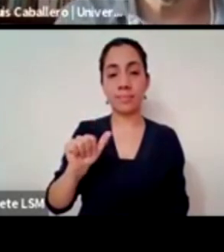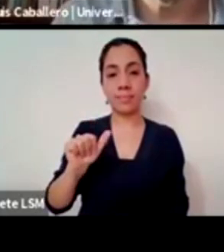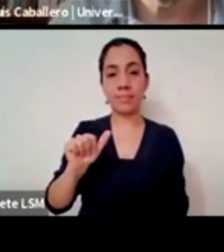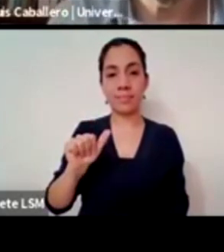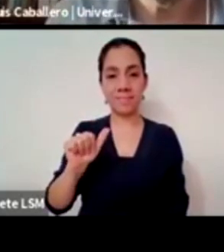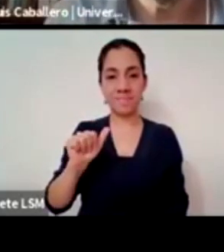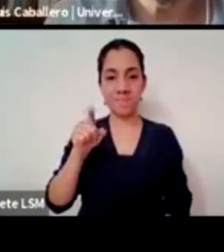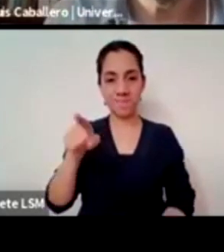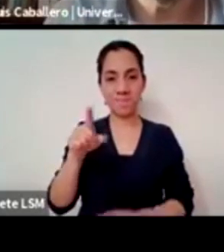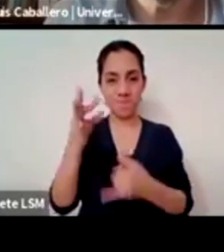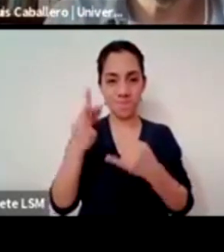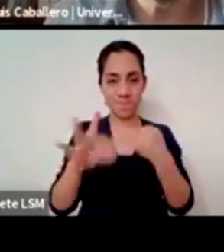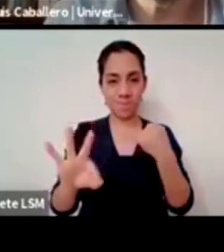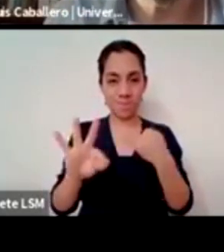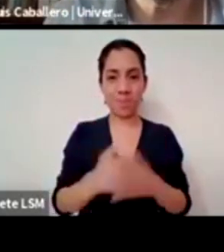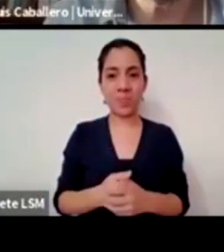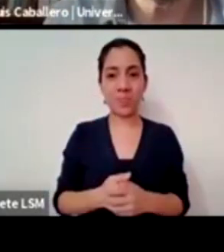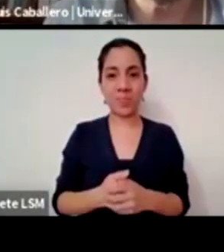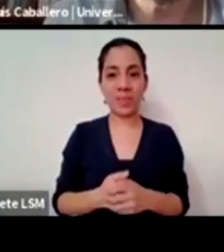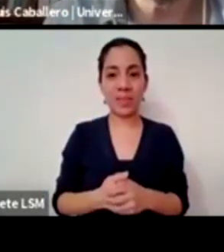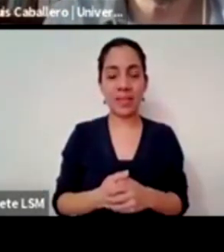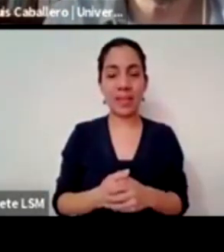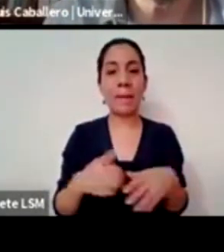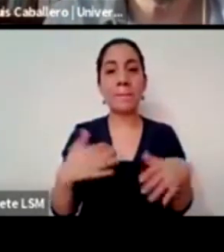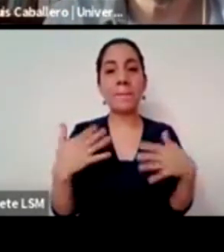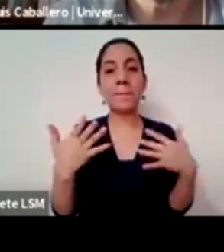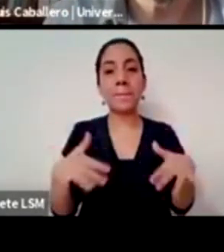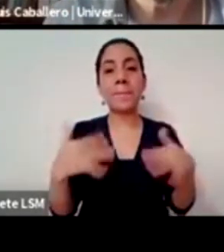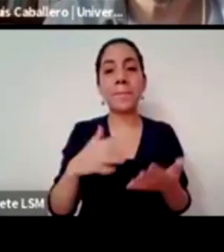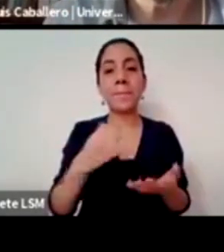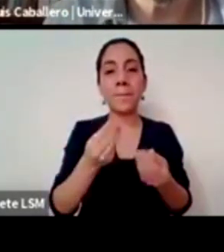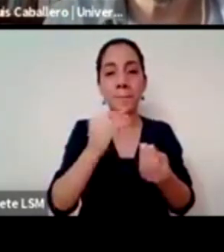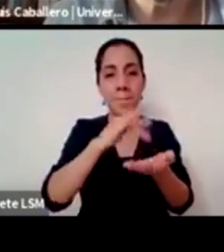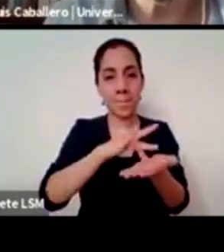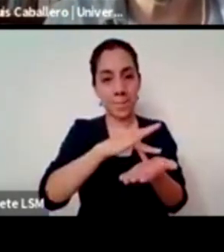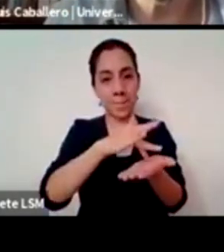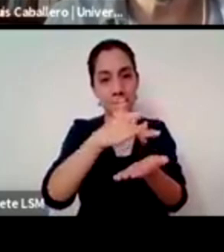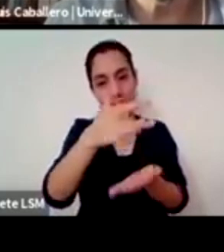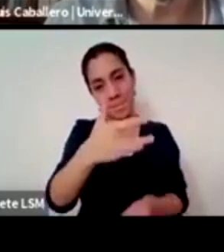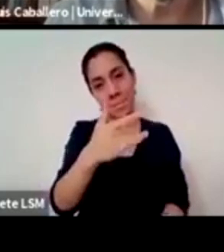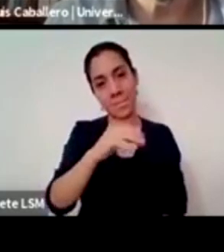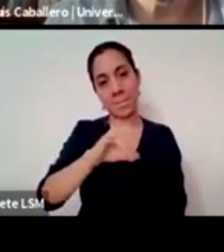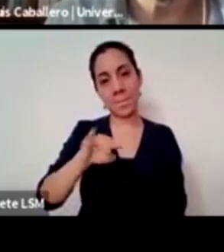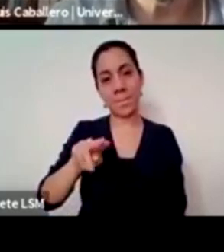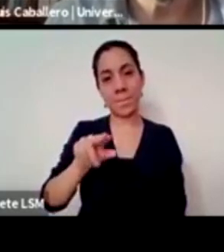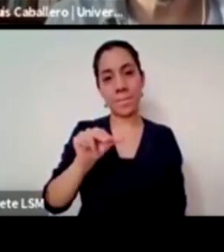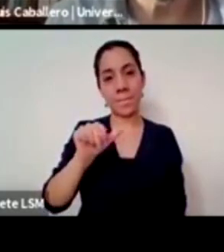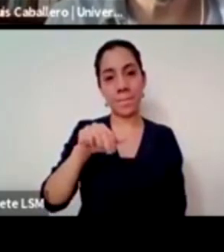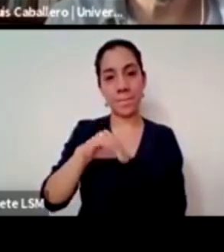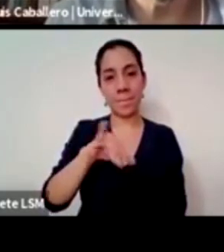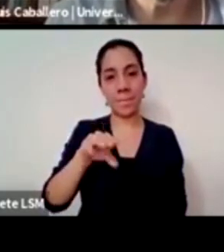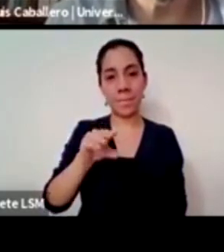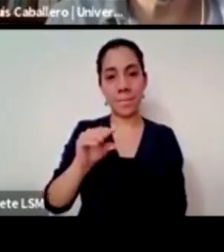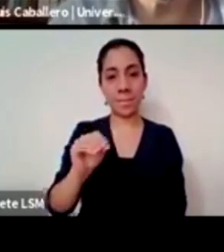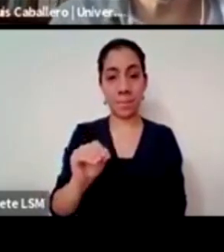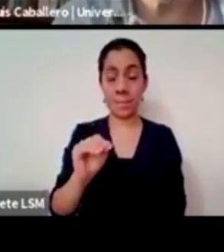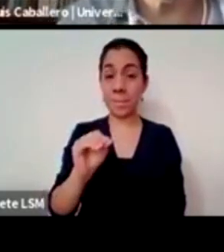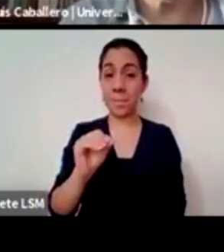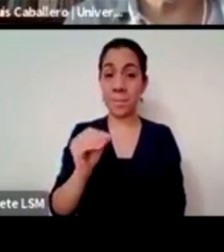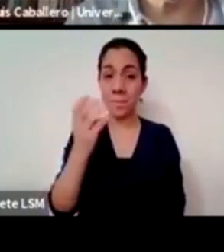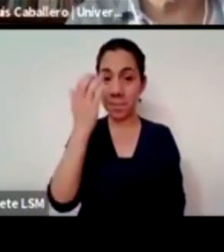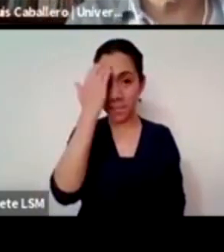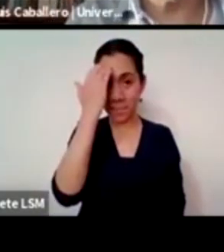este con este antecedente aquí muchas gracias Juanjo me ha encantado conocerte eres toda una